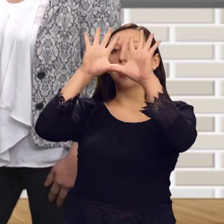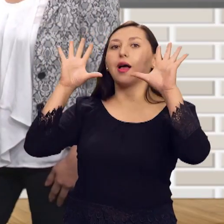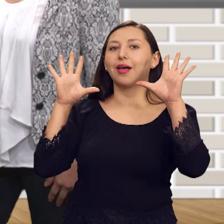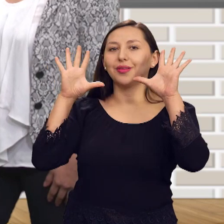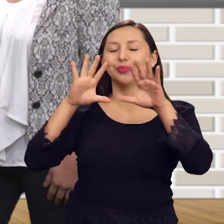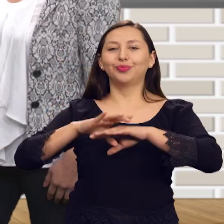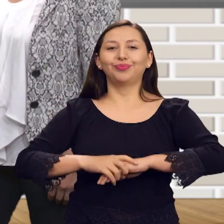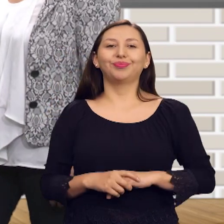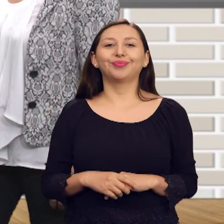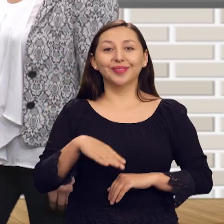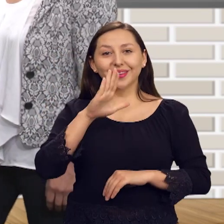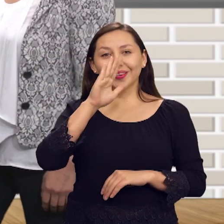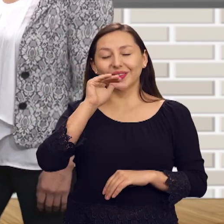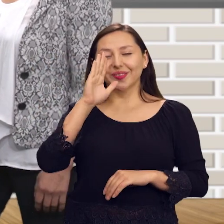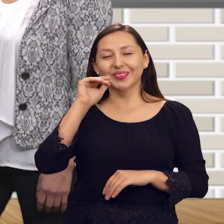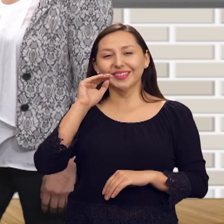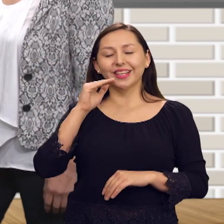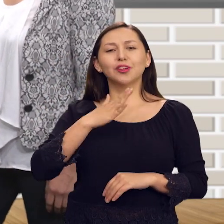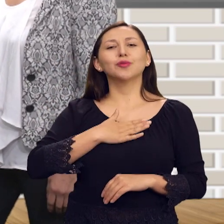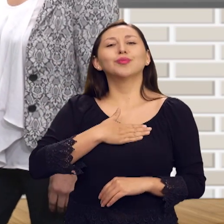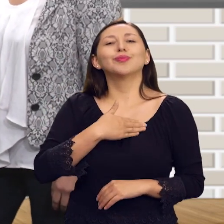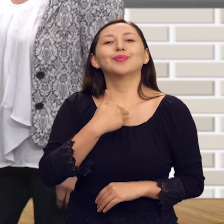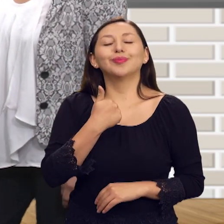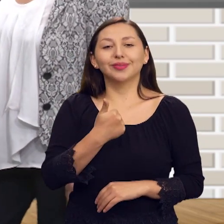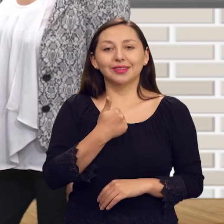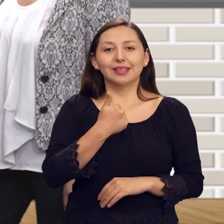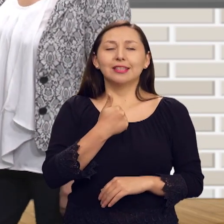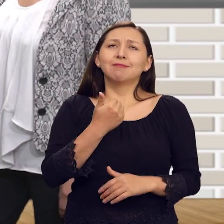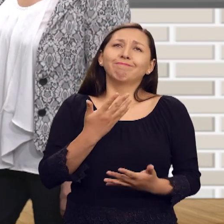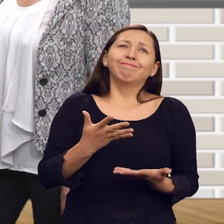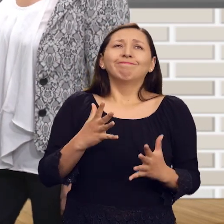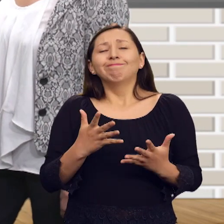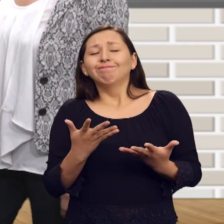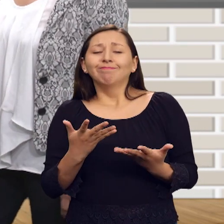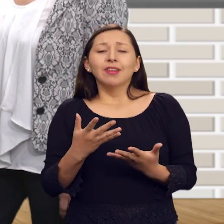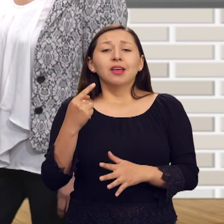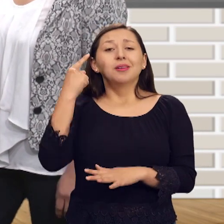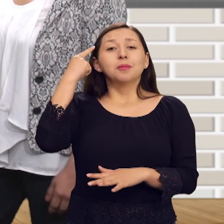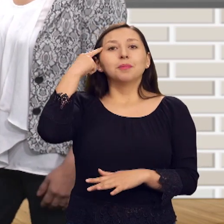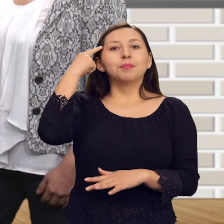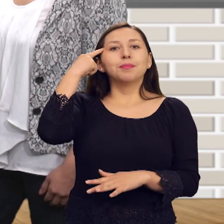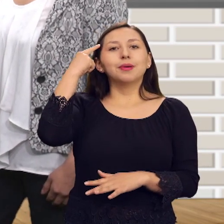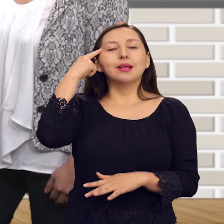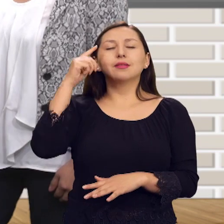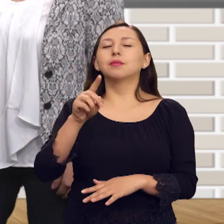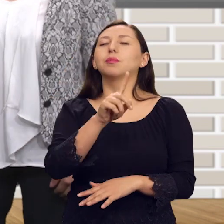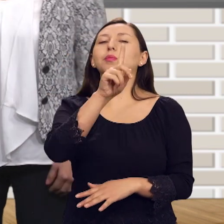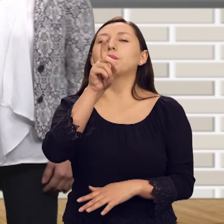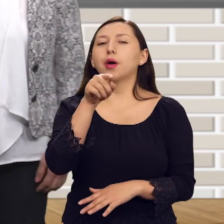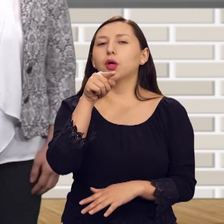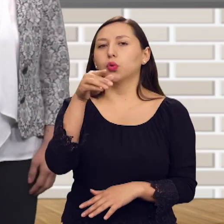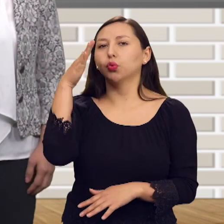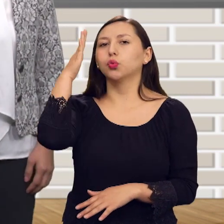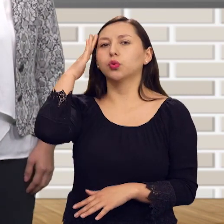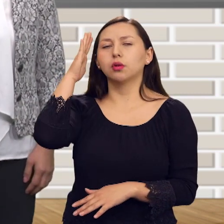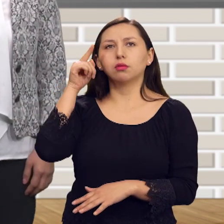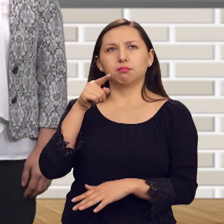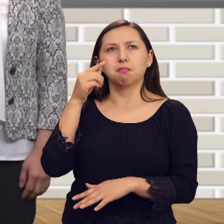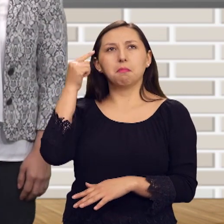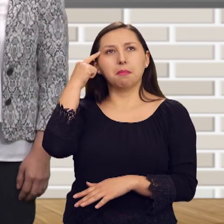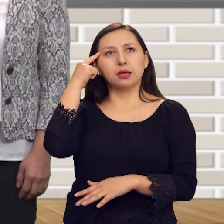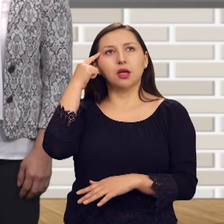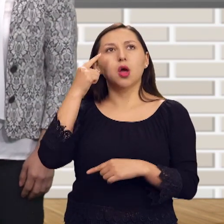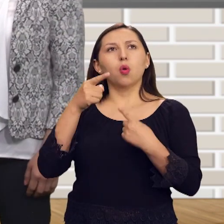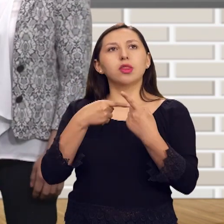Hola Silvi. Hola Sebas, ¿cómo estás? Bien. He estado pensando en algo y quisiera preguntarte si tú crees que los